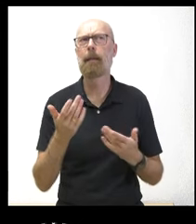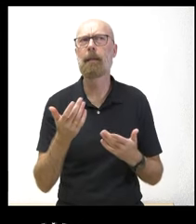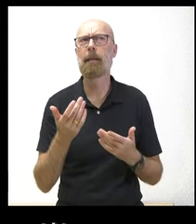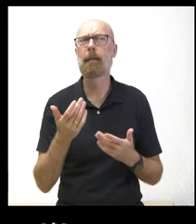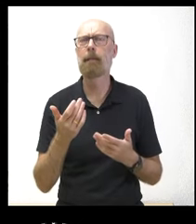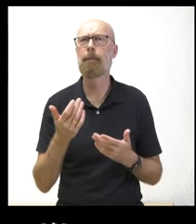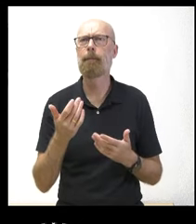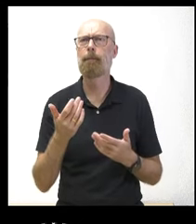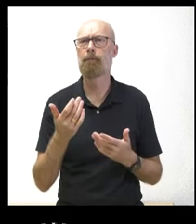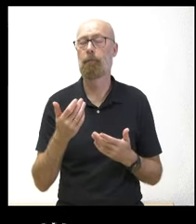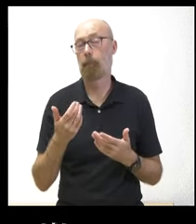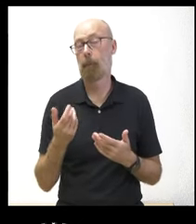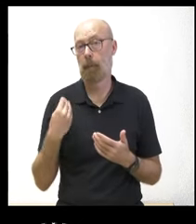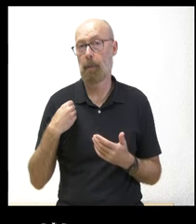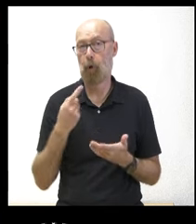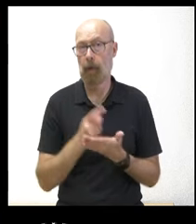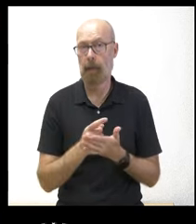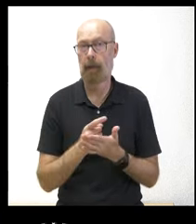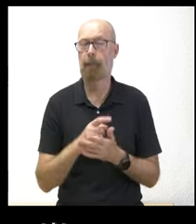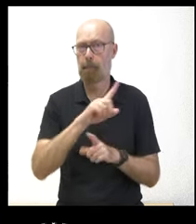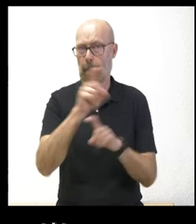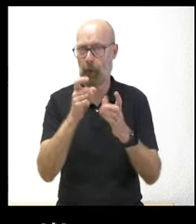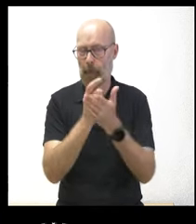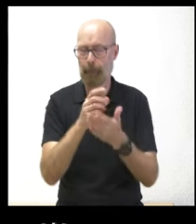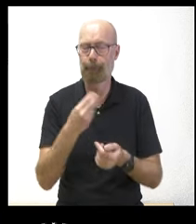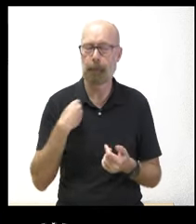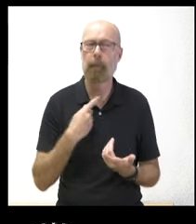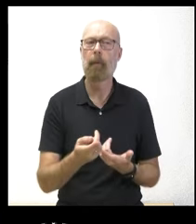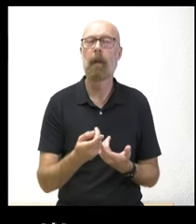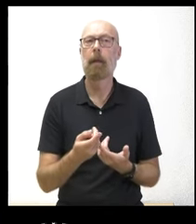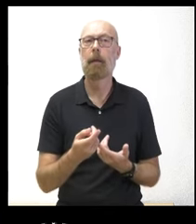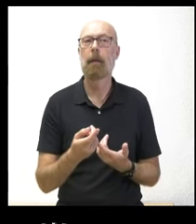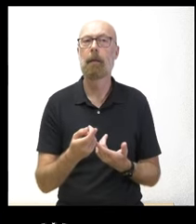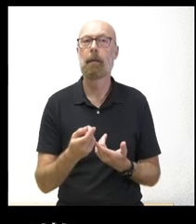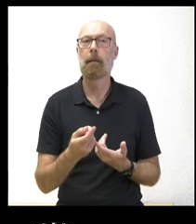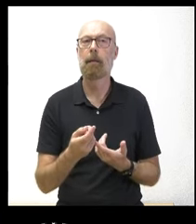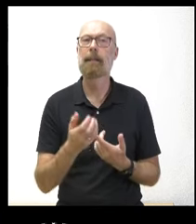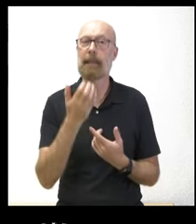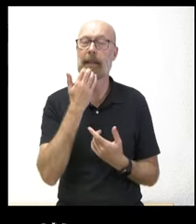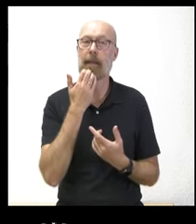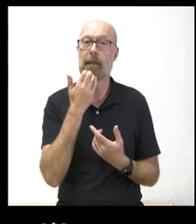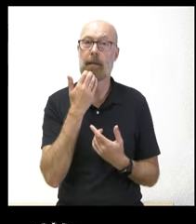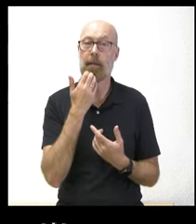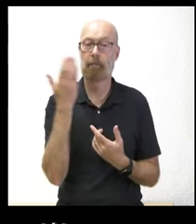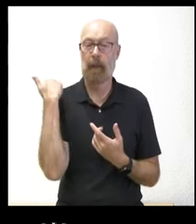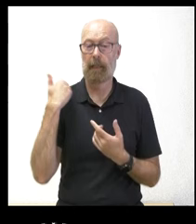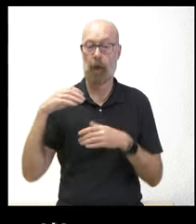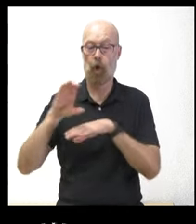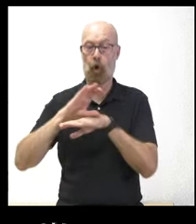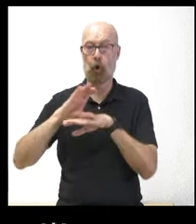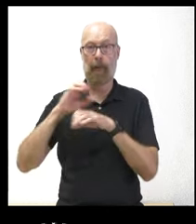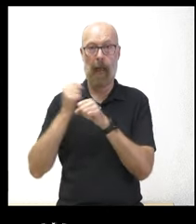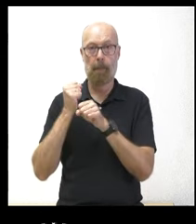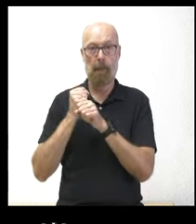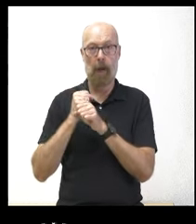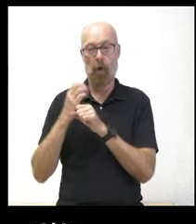están, de nuevo, por plantear de nuevo la pregunta, tratando, revertiendo la situación de la anterior Consejería de Empleo, es